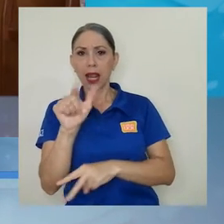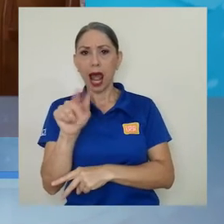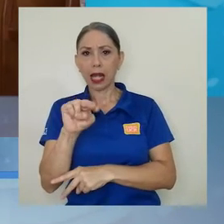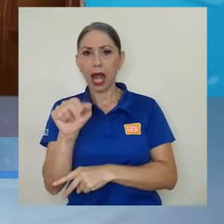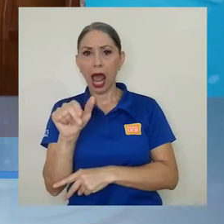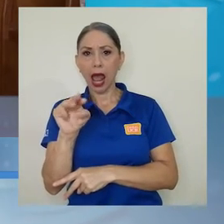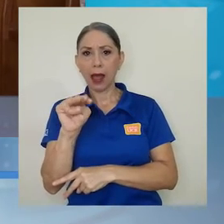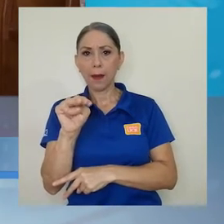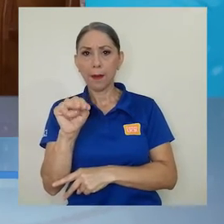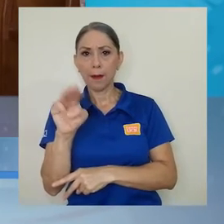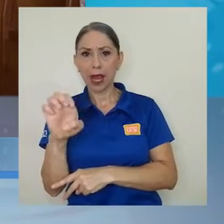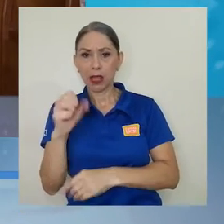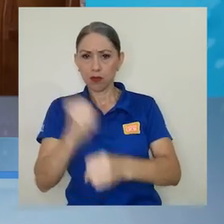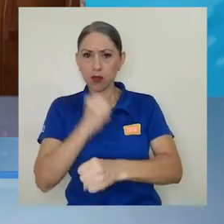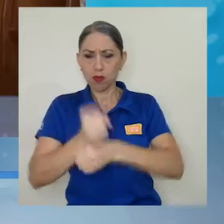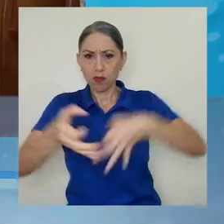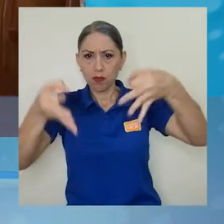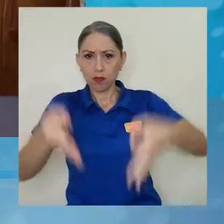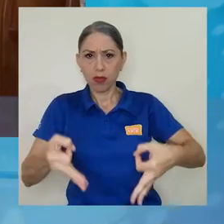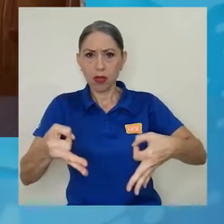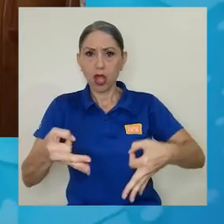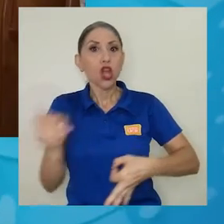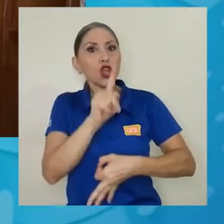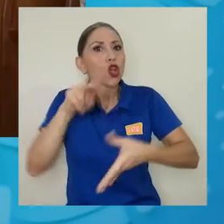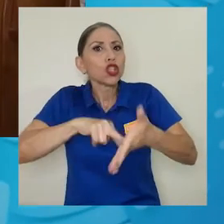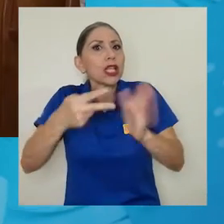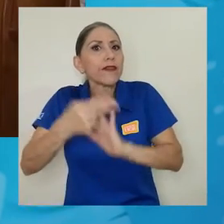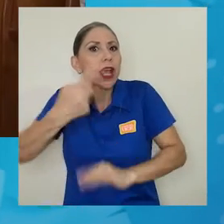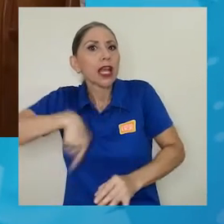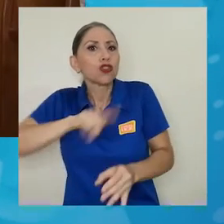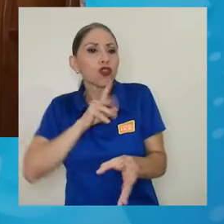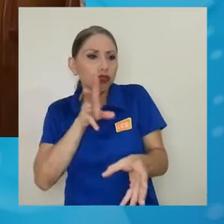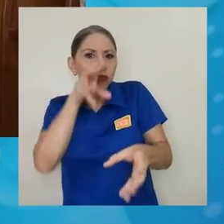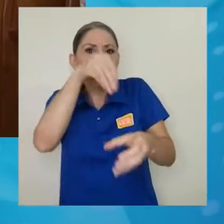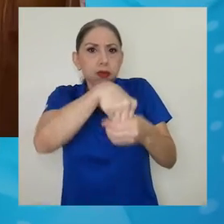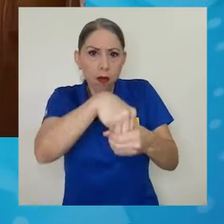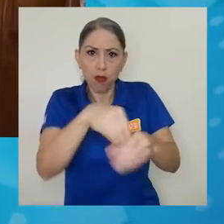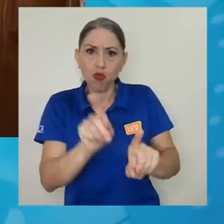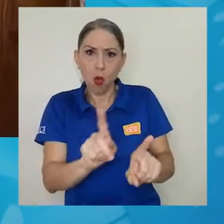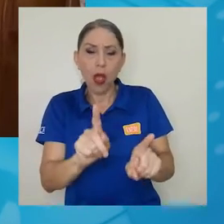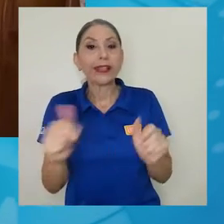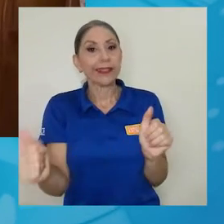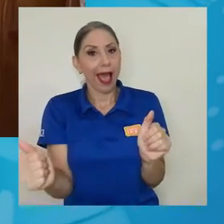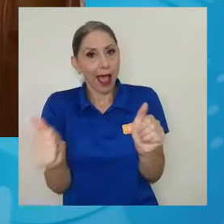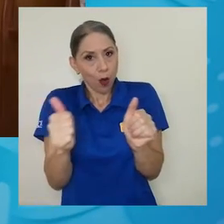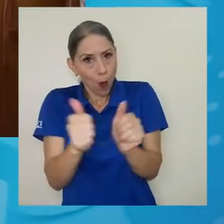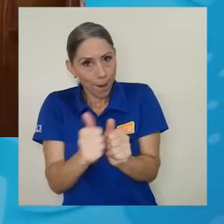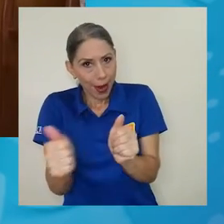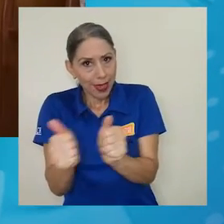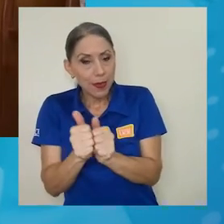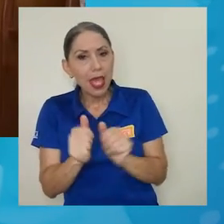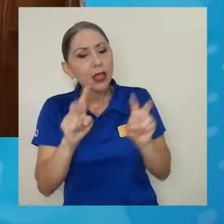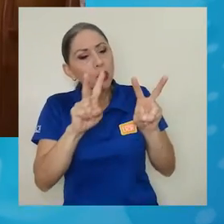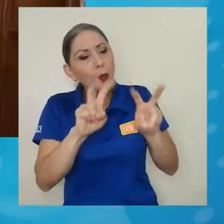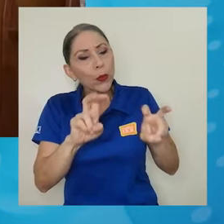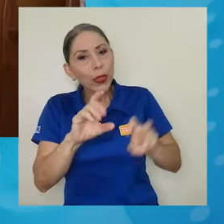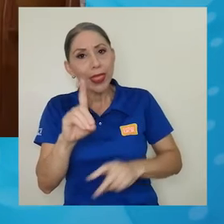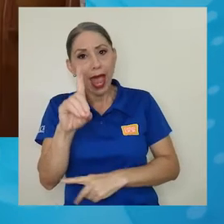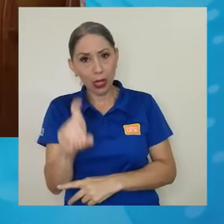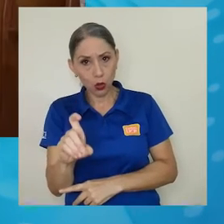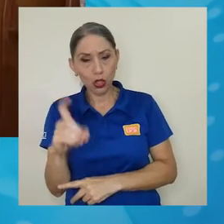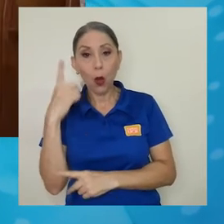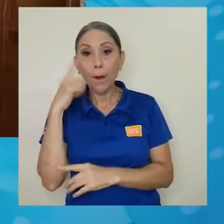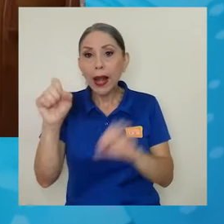mejor manera, pero es importante señalar que no se trata de una intervención, es una tarea de acompañamiento, de diagnóstico,